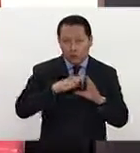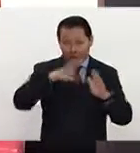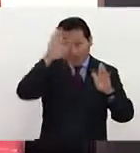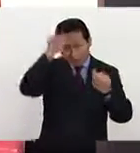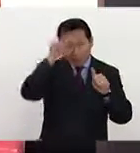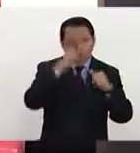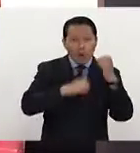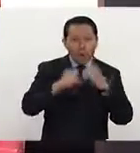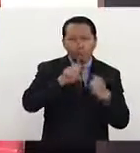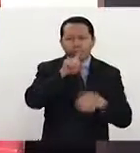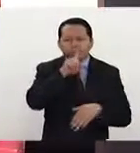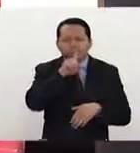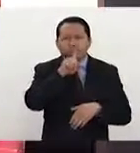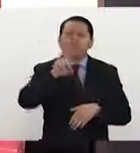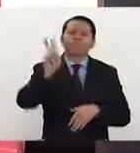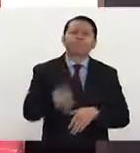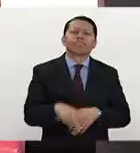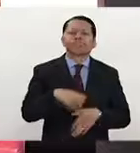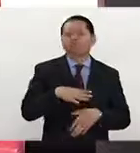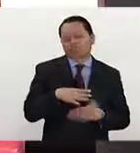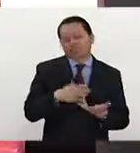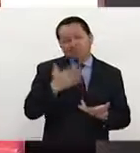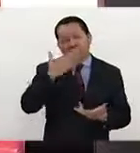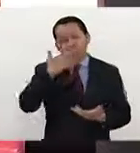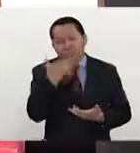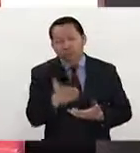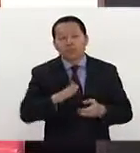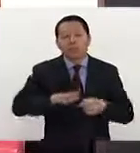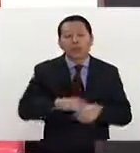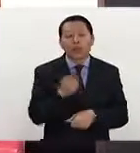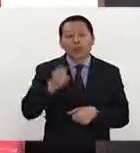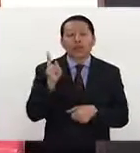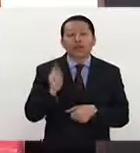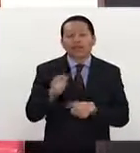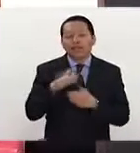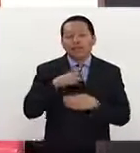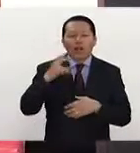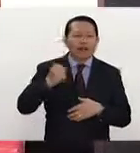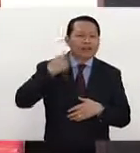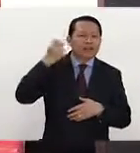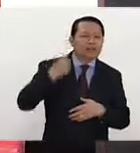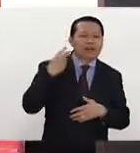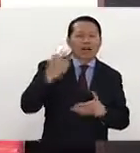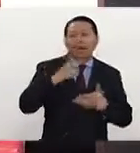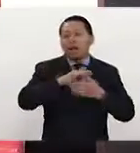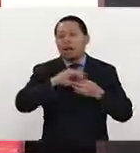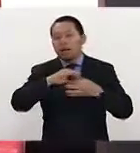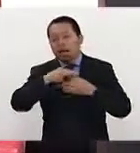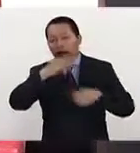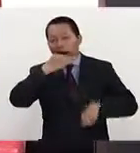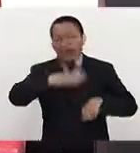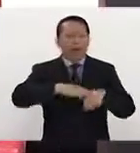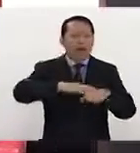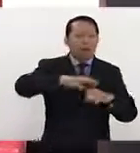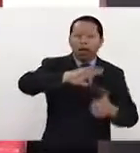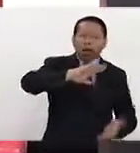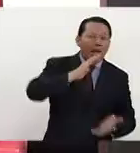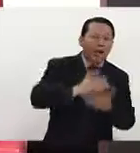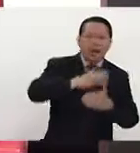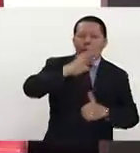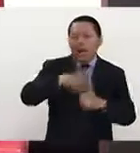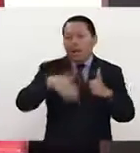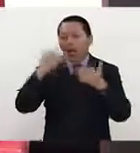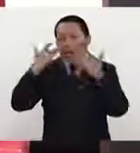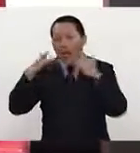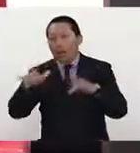comerciales, efectivamente, pues es una buena señal en el sentido de que ya no está con el discurso incendiario de vamos a acabar con esto. O sea, se esperaba que